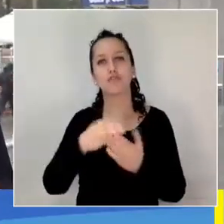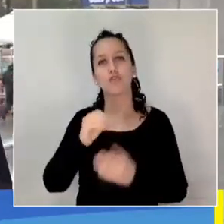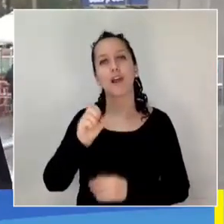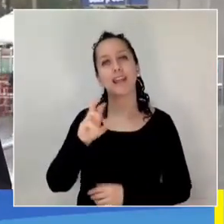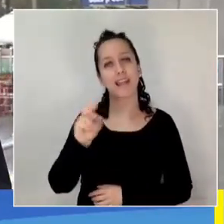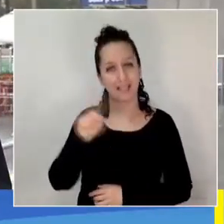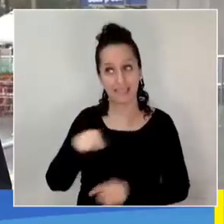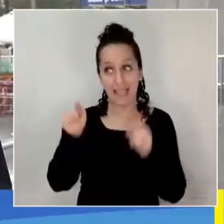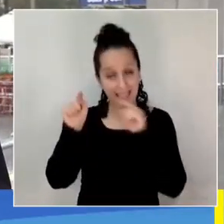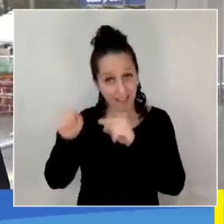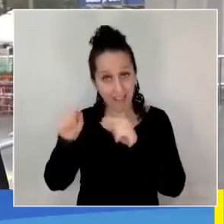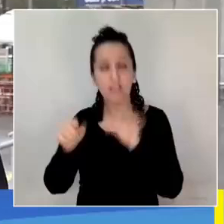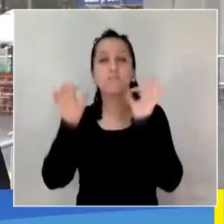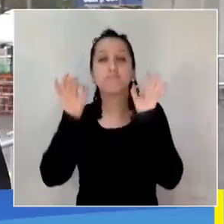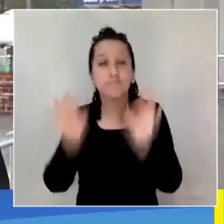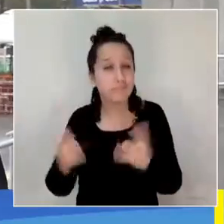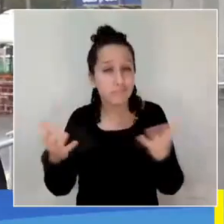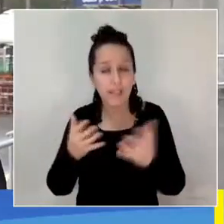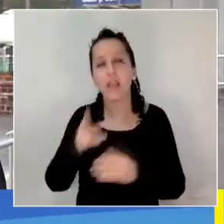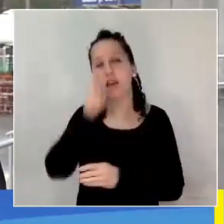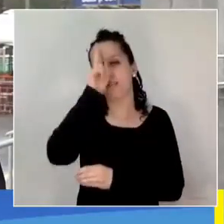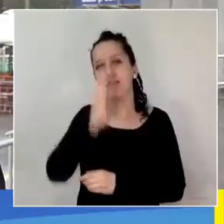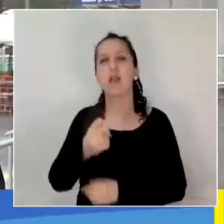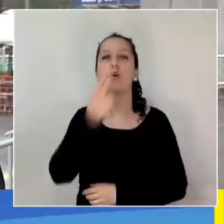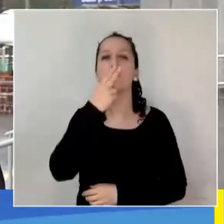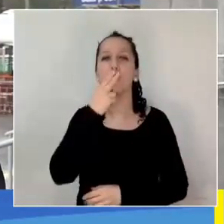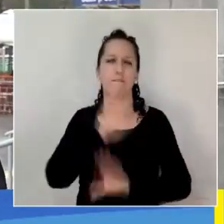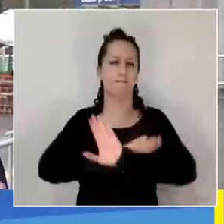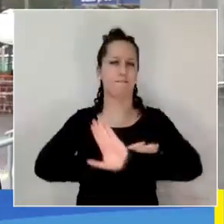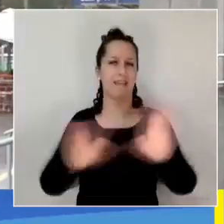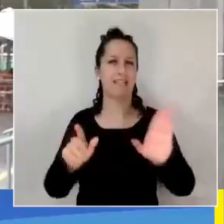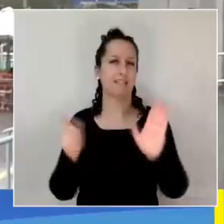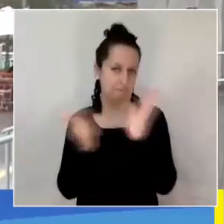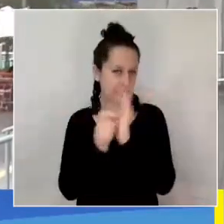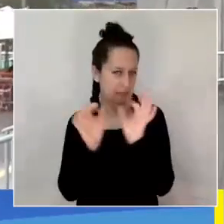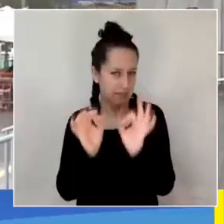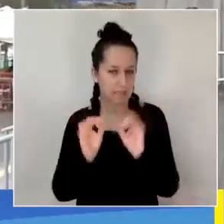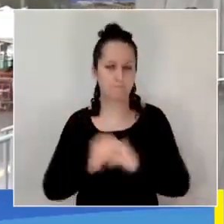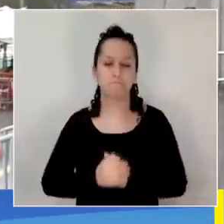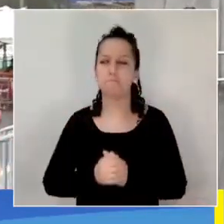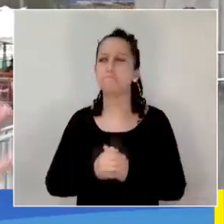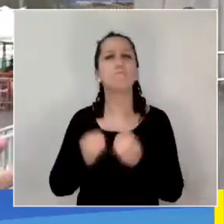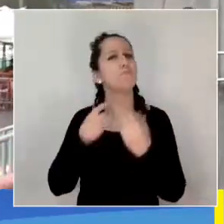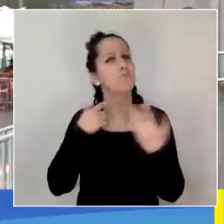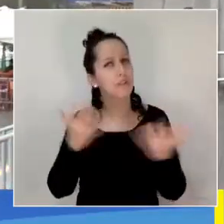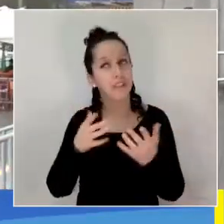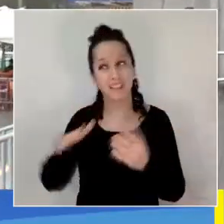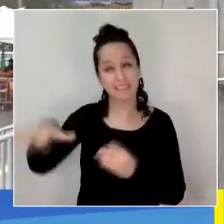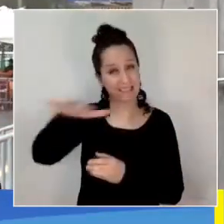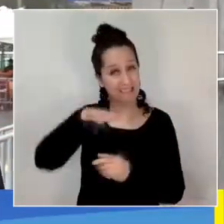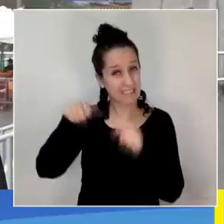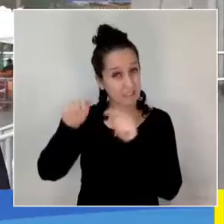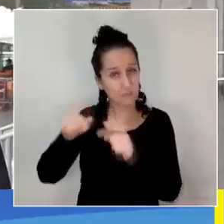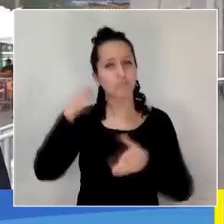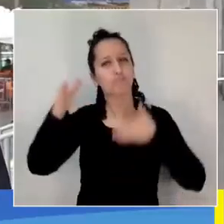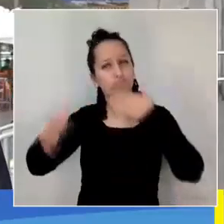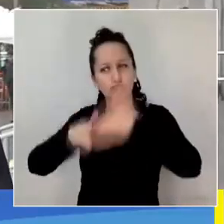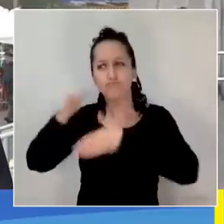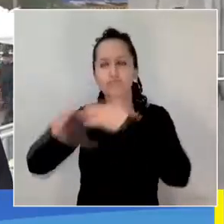el día sin fumar. Esto particularmente porque en Lorenzo Arena se concentra una gran parte de atenciones